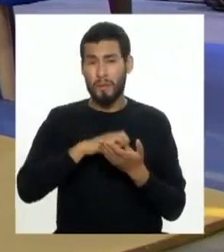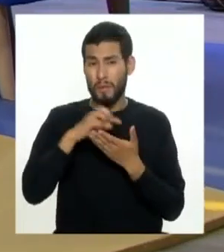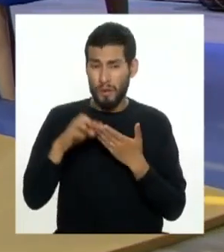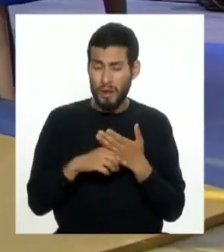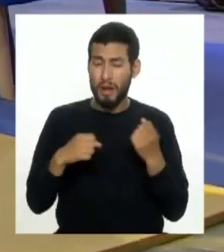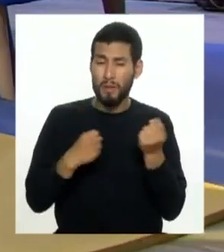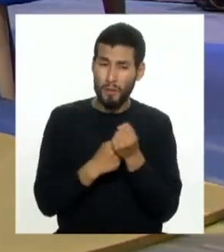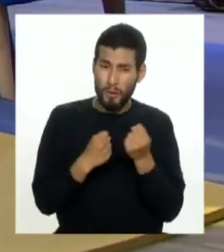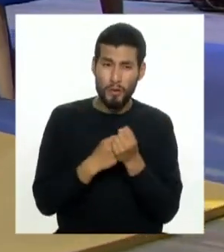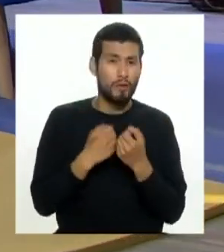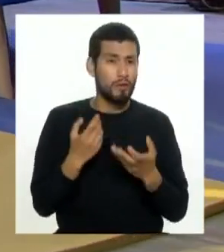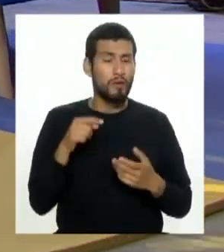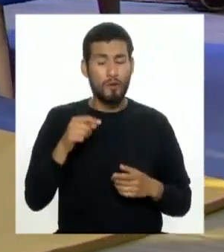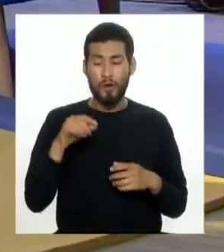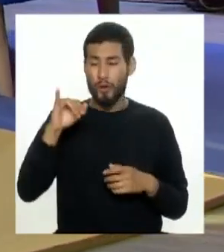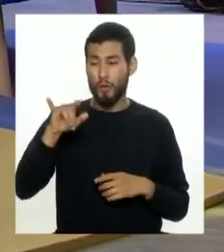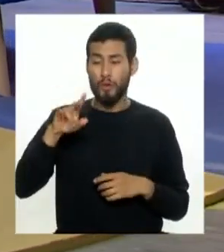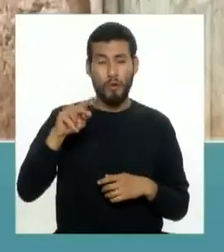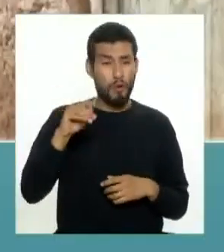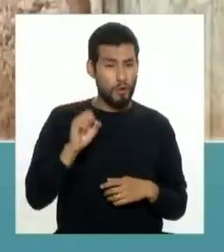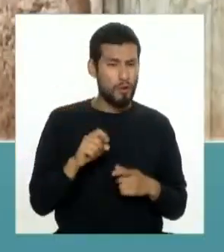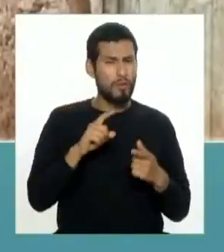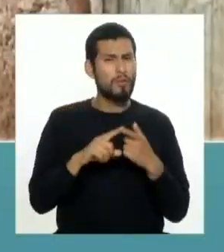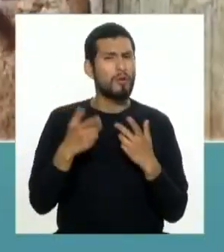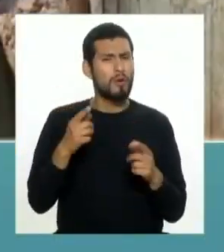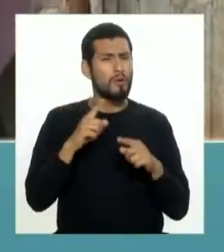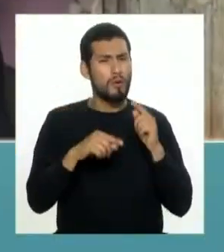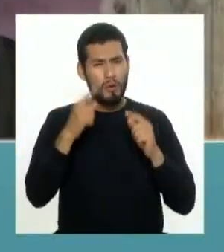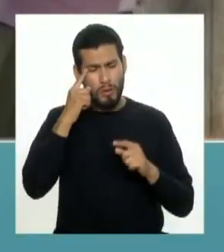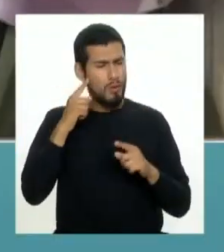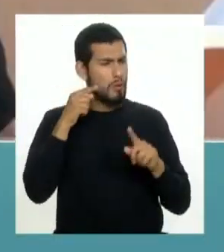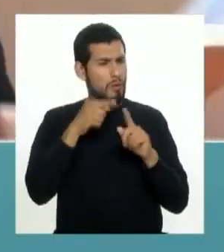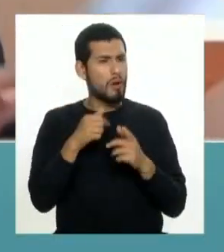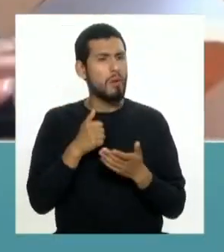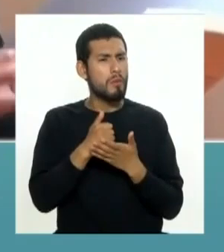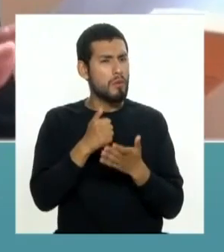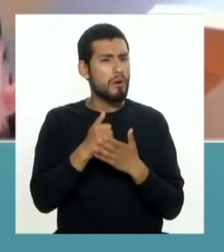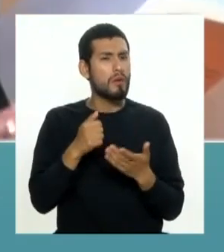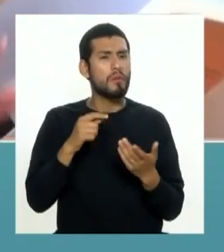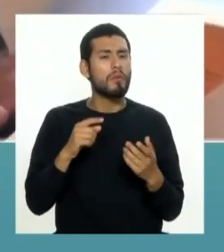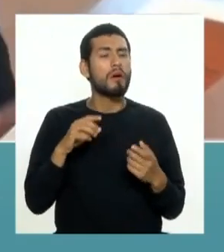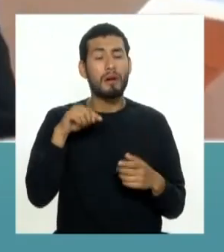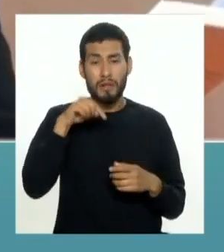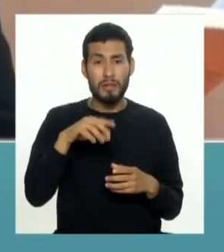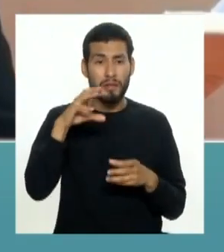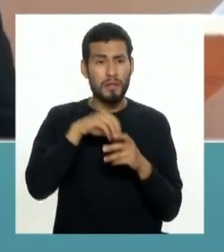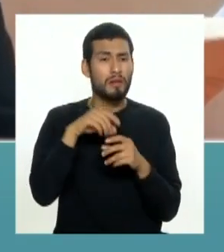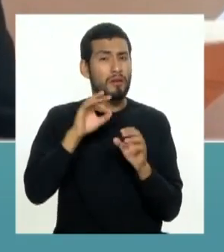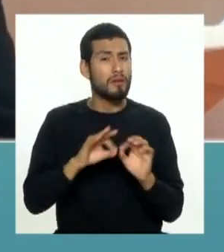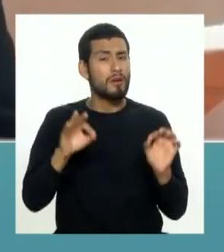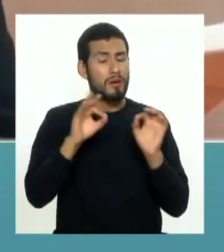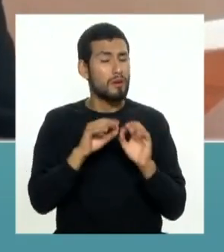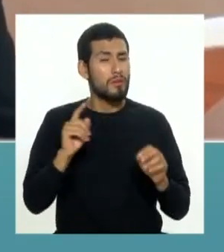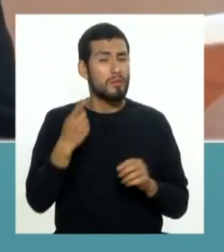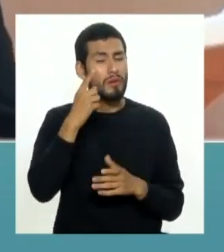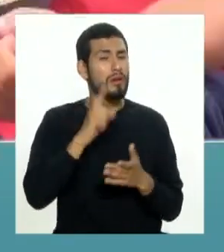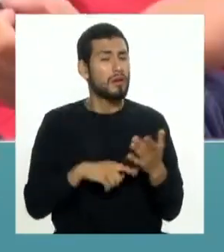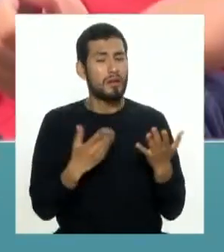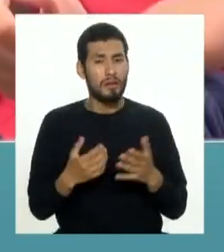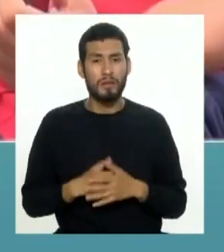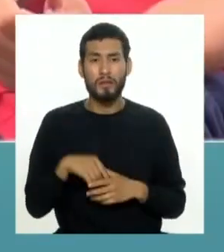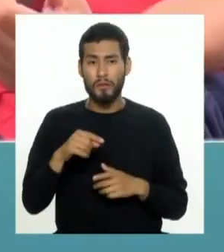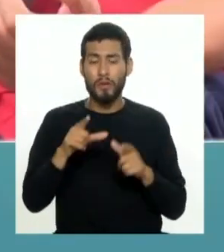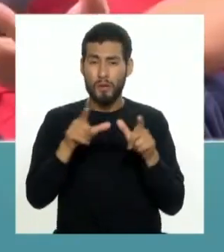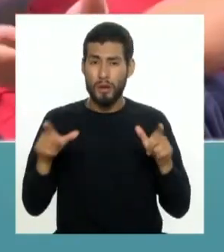programa de apoyo como juntos pero tenemos algunos criterios de priorización y dentro de ellos el más importante y el primero es que